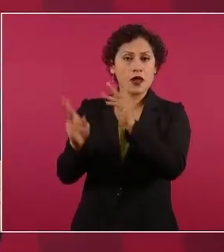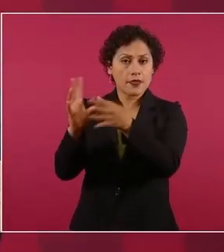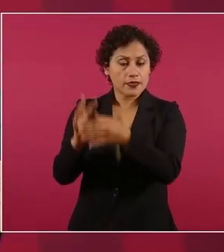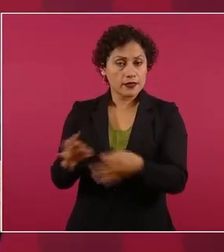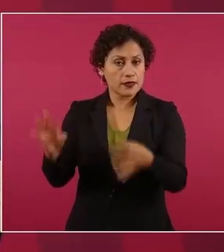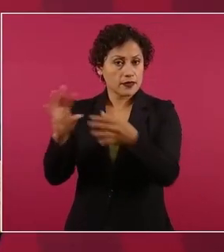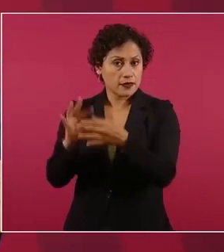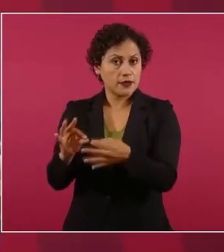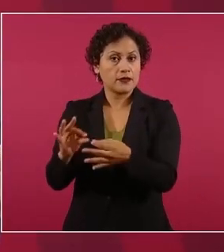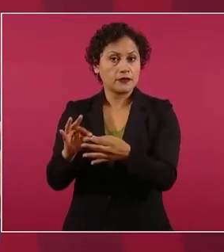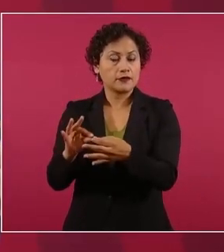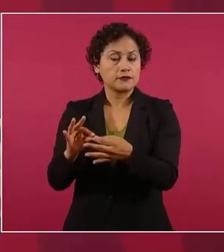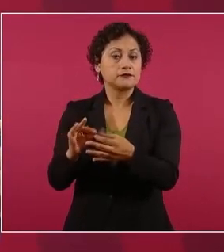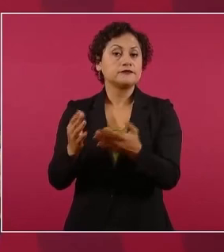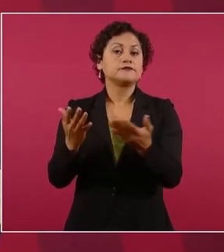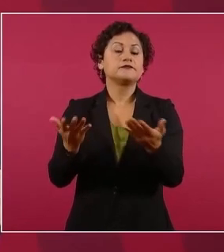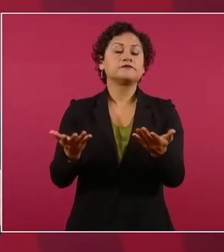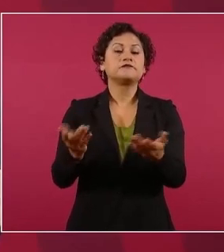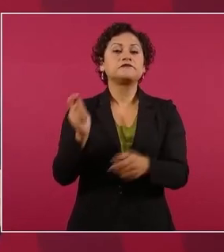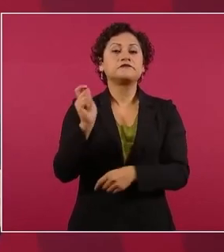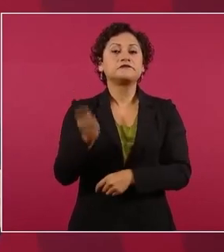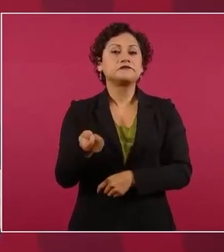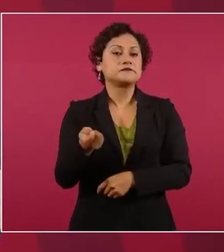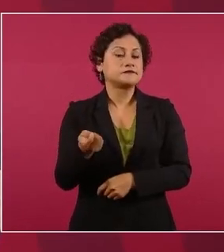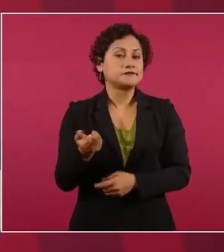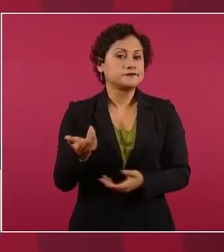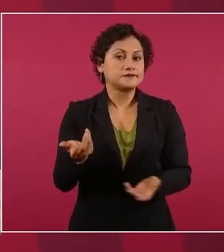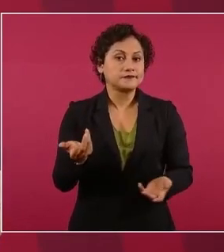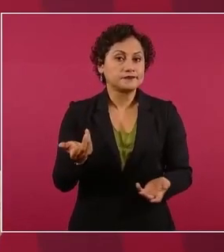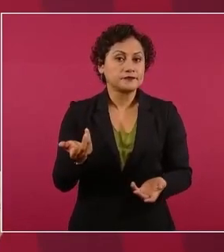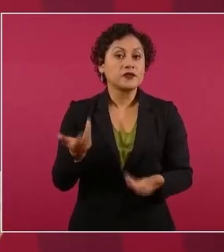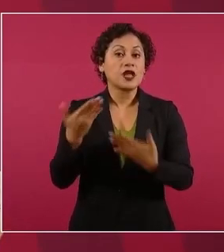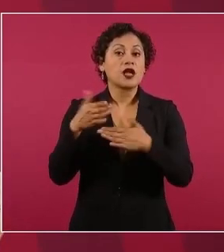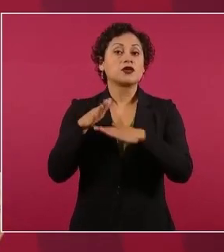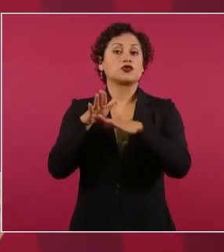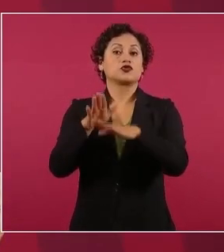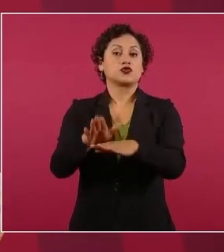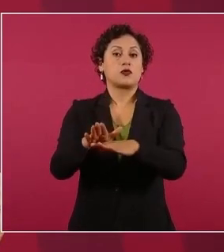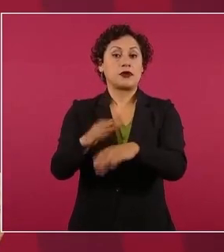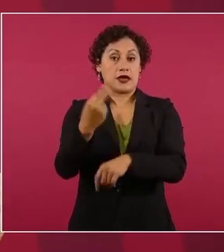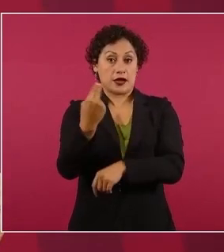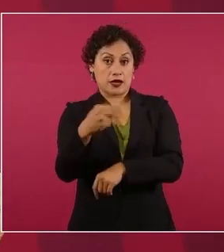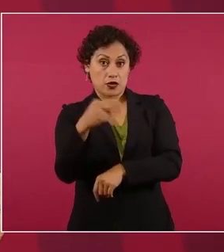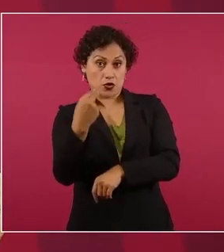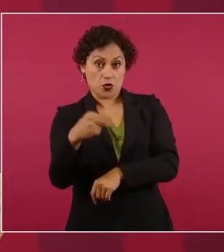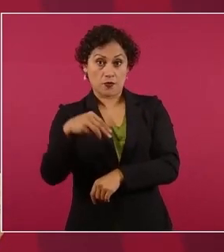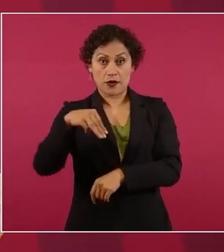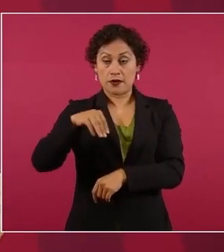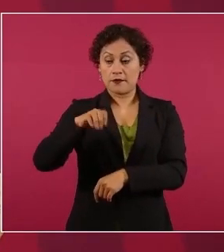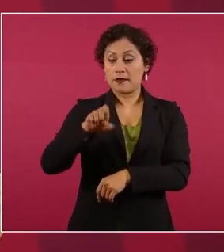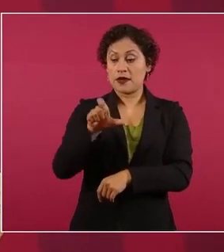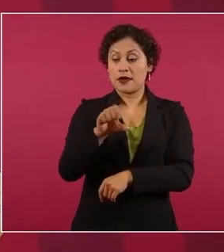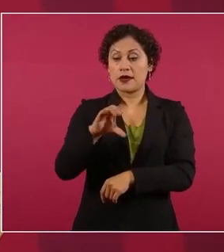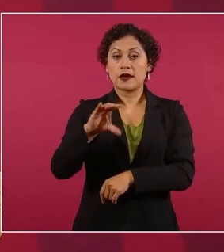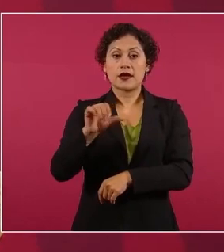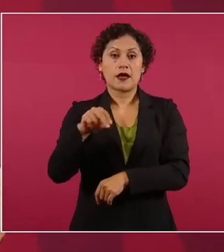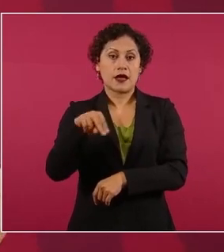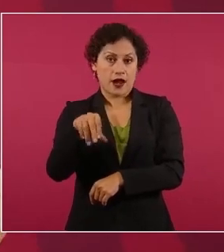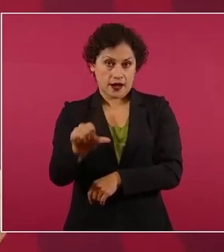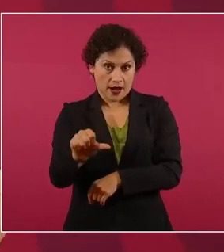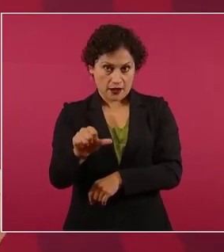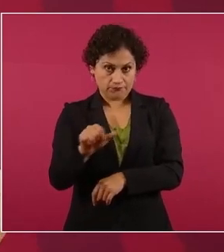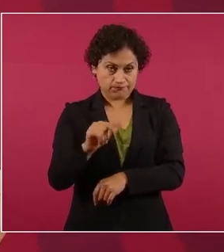no sólo sobre el nombre de mexicana de aviación sino